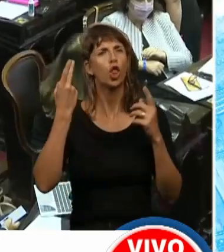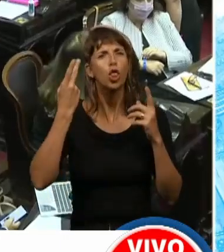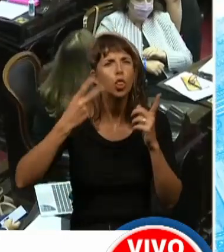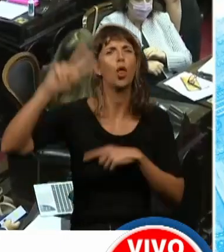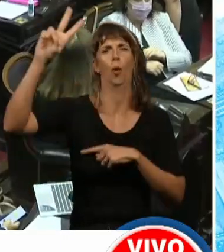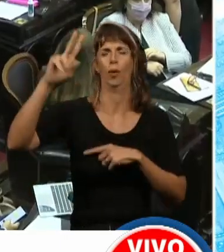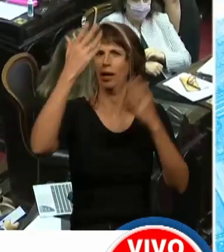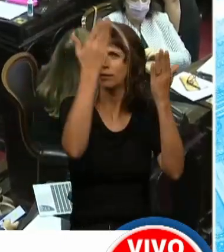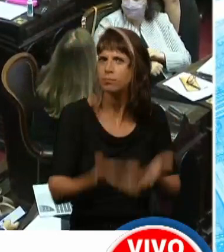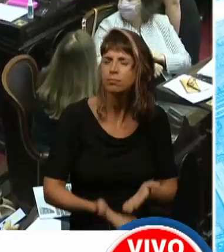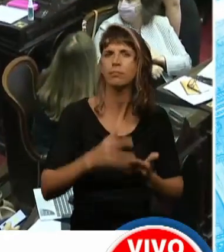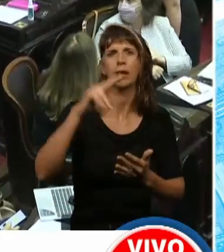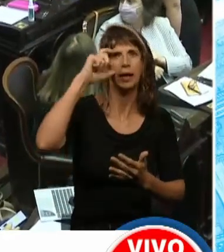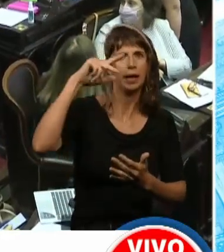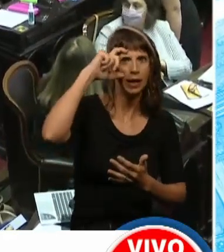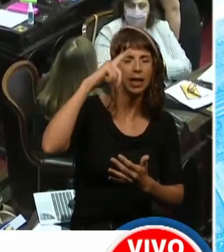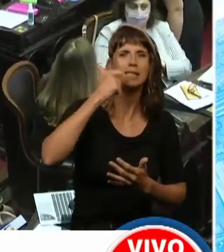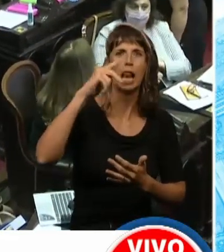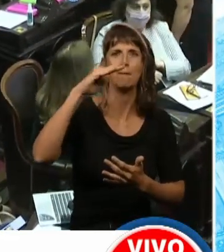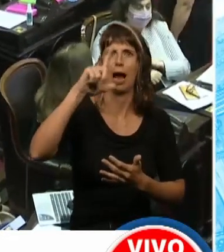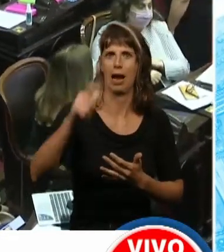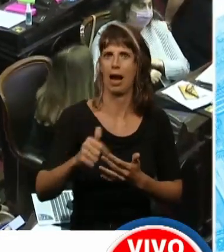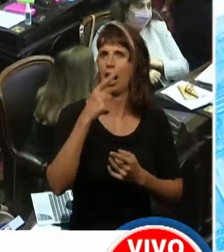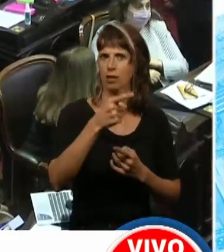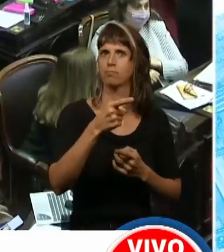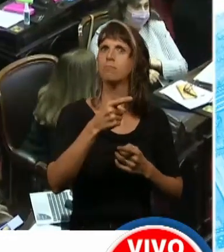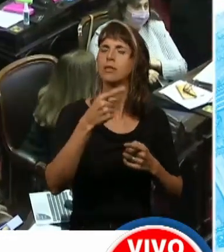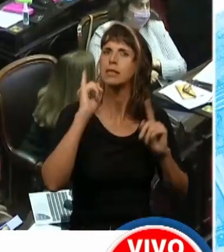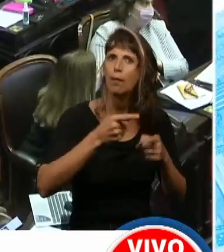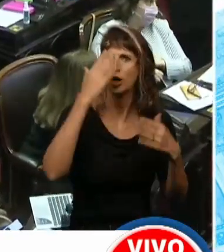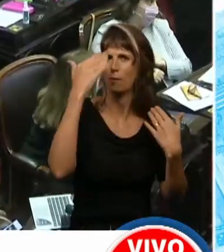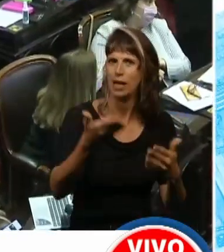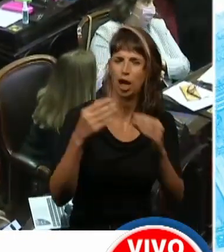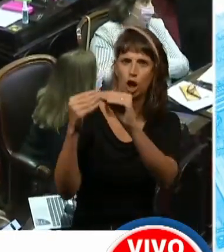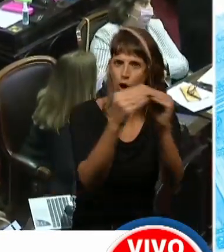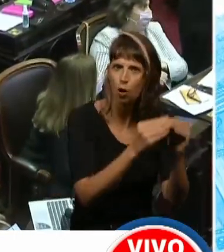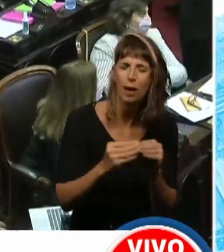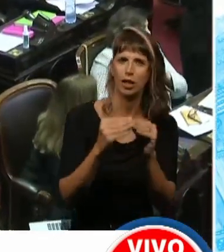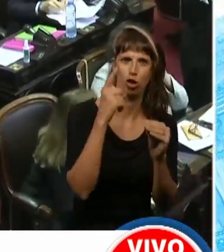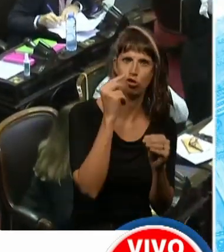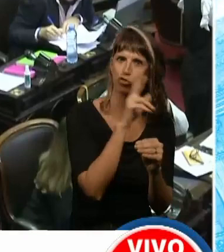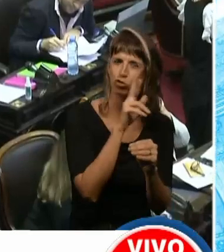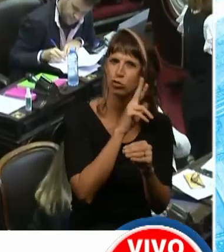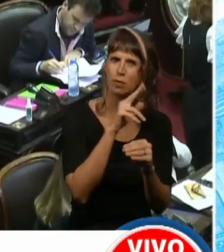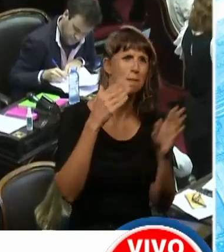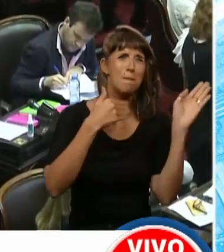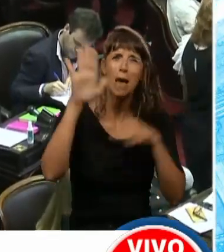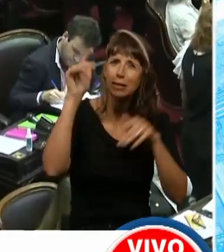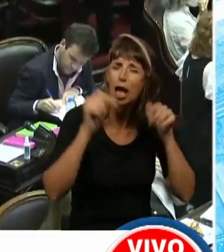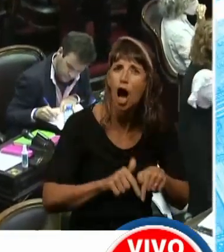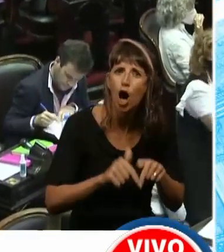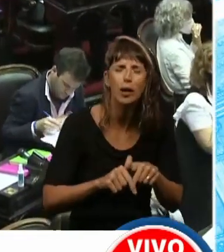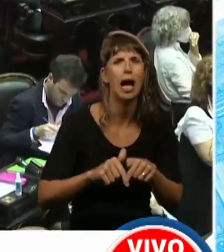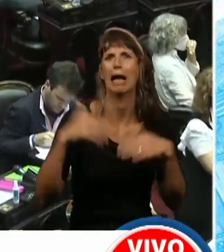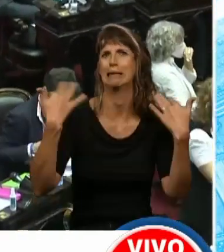de René Salamanca y recuperar en él a nuestros compañeros y compañeras, sobre todo ahora cuando hay tanto